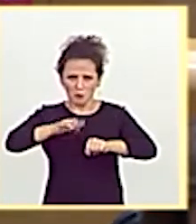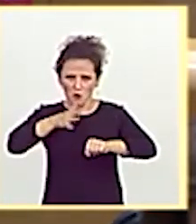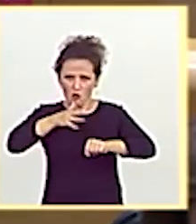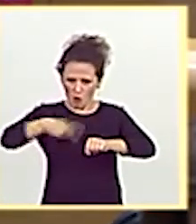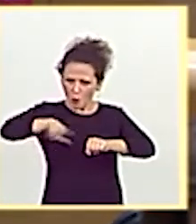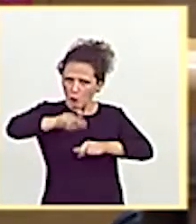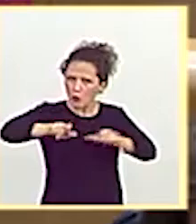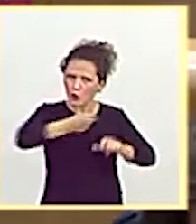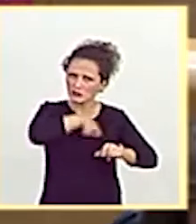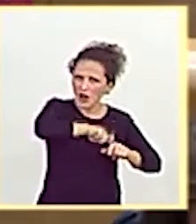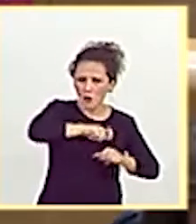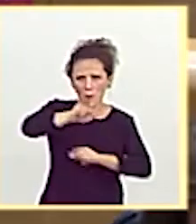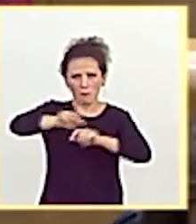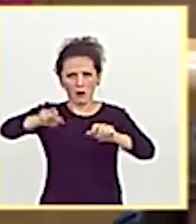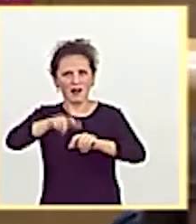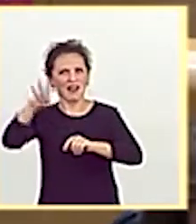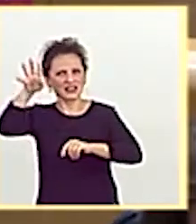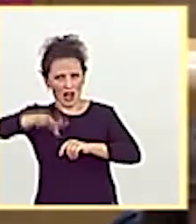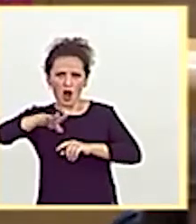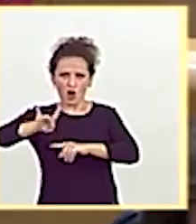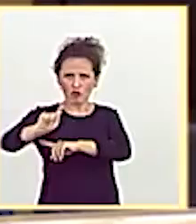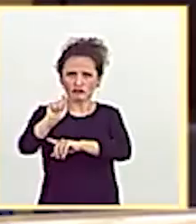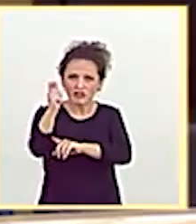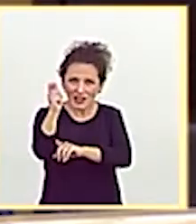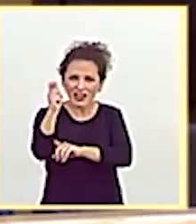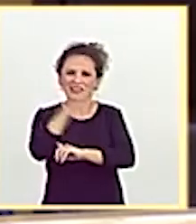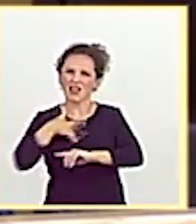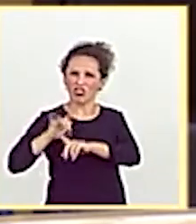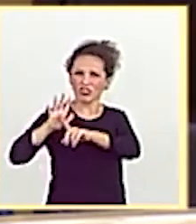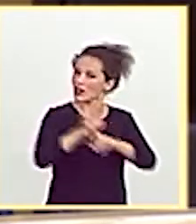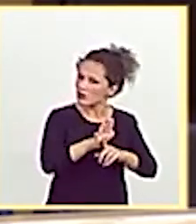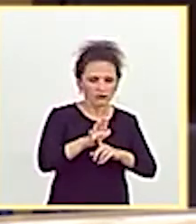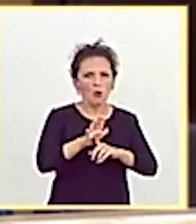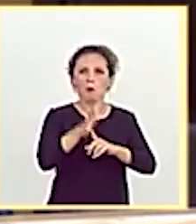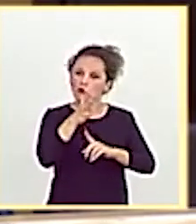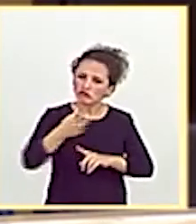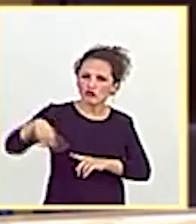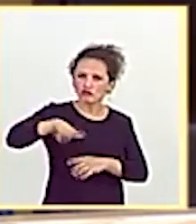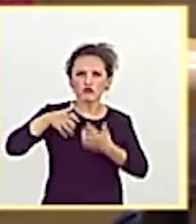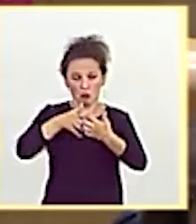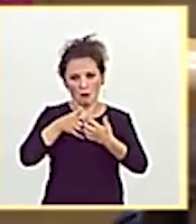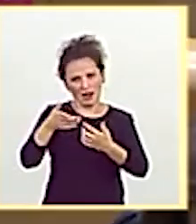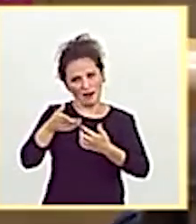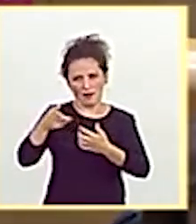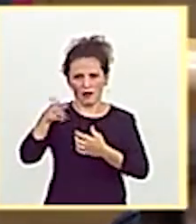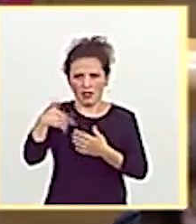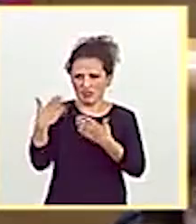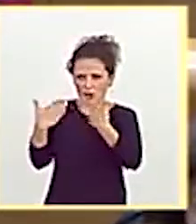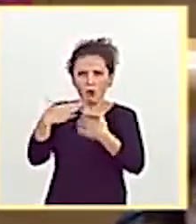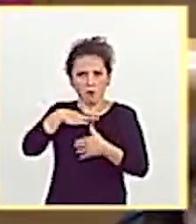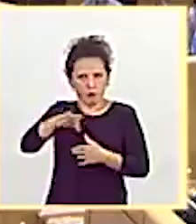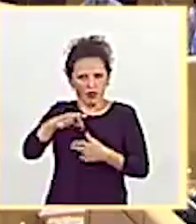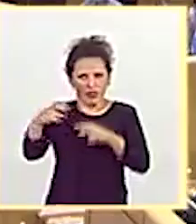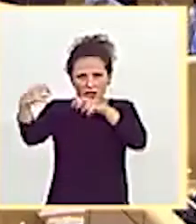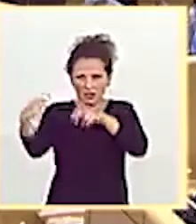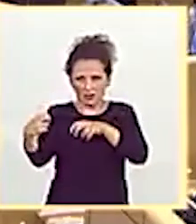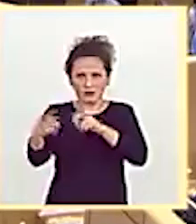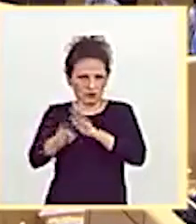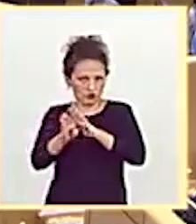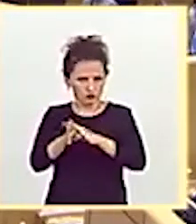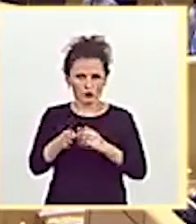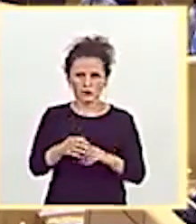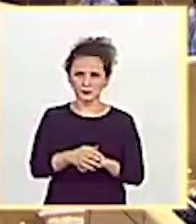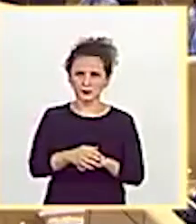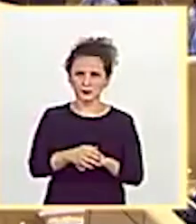que son del pueblo catalán y que permiten que usted y yo, señoría, estemos sentados aquí dialogando. Gracias,